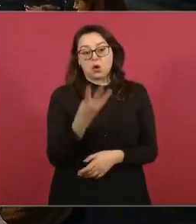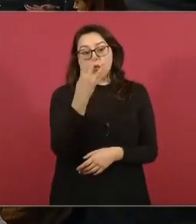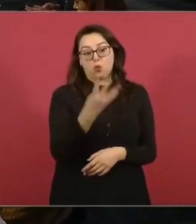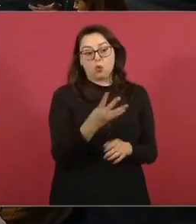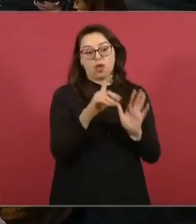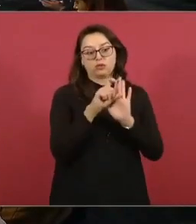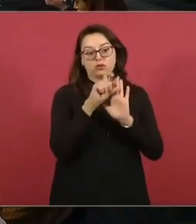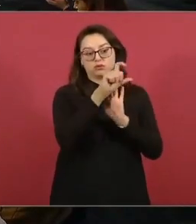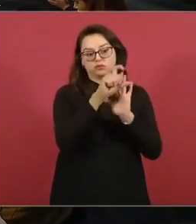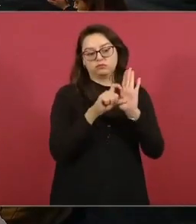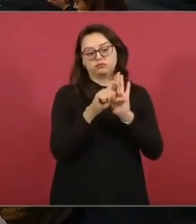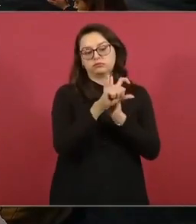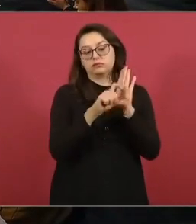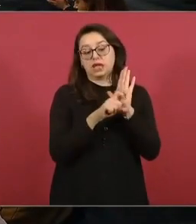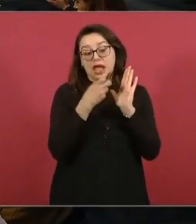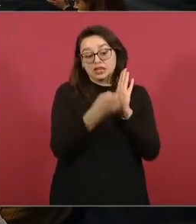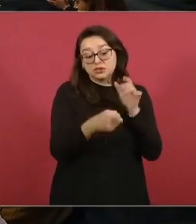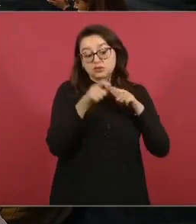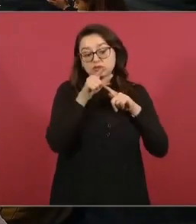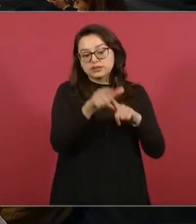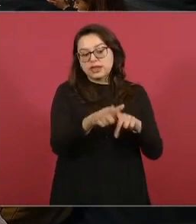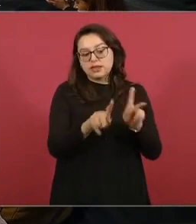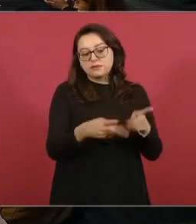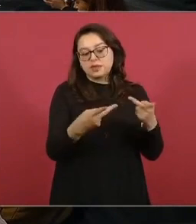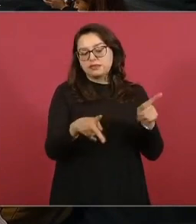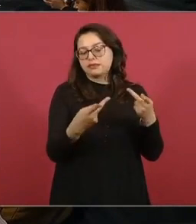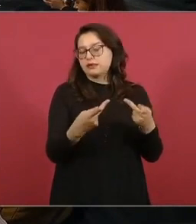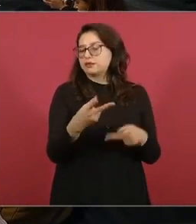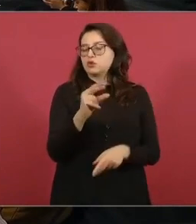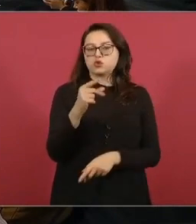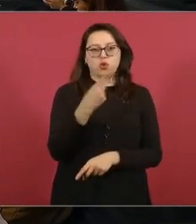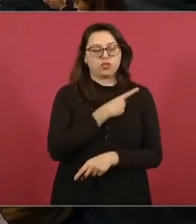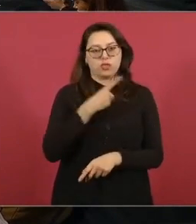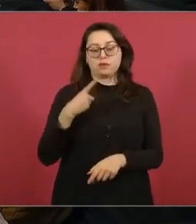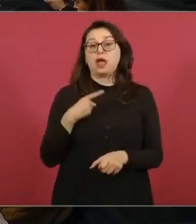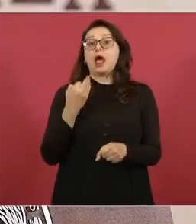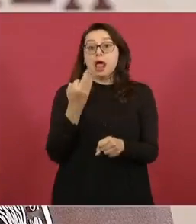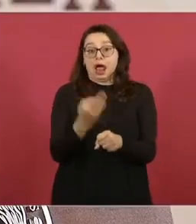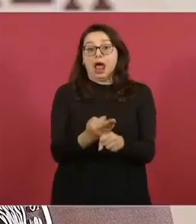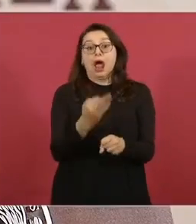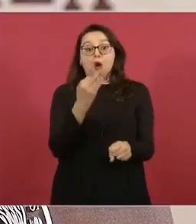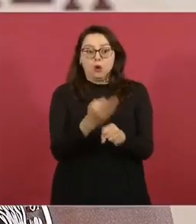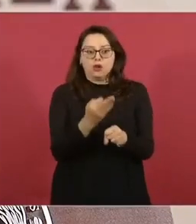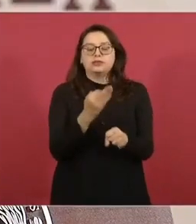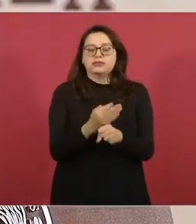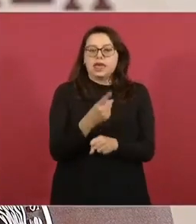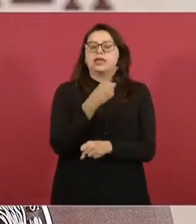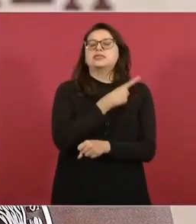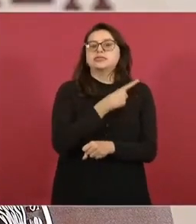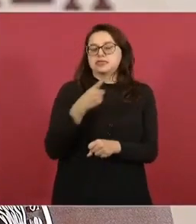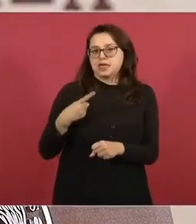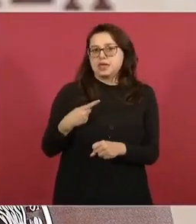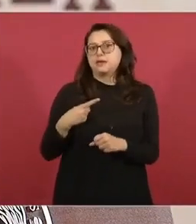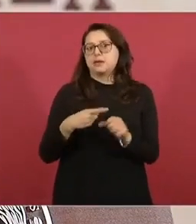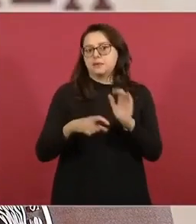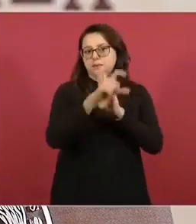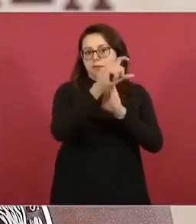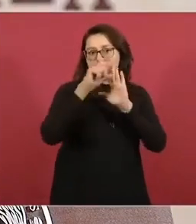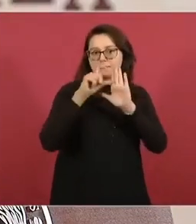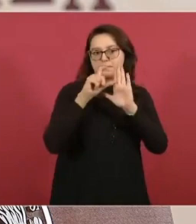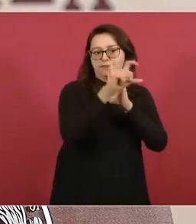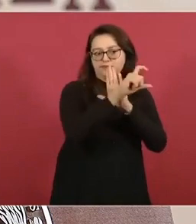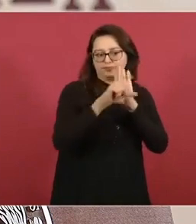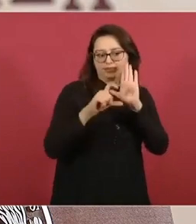siguiente fase pero es importante mantenerlo porque hay algunos productos porque no se usa el mismo indicador que pueden seguir teniendo